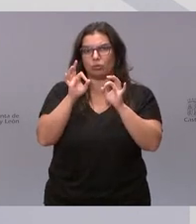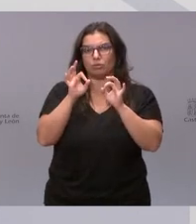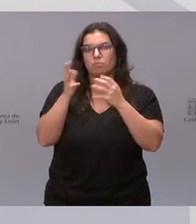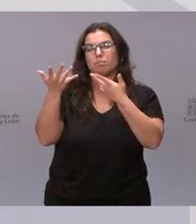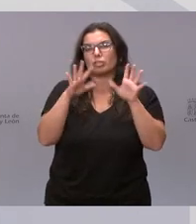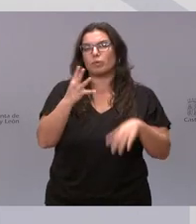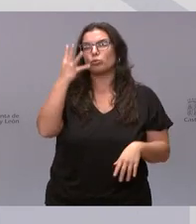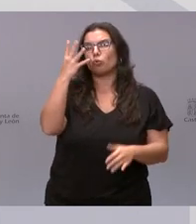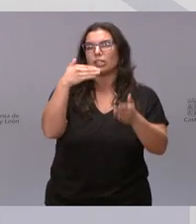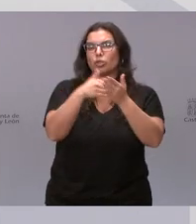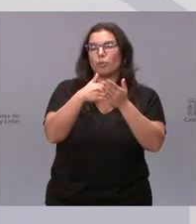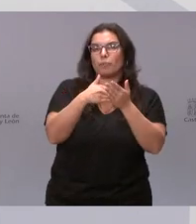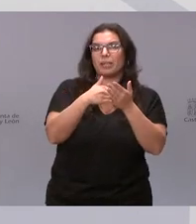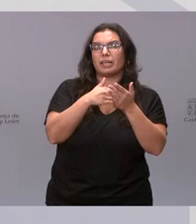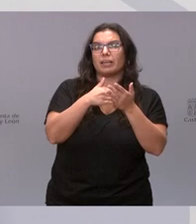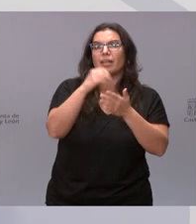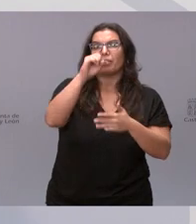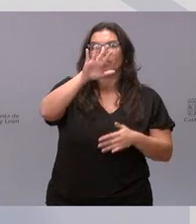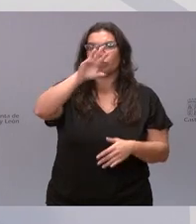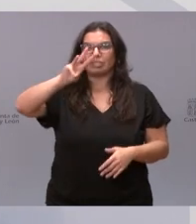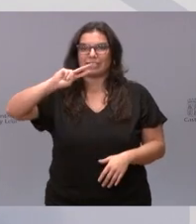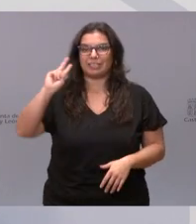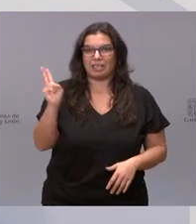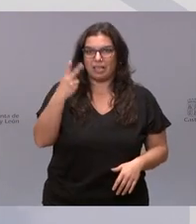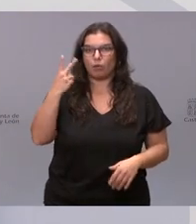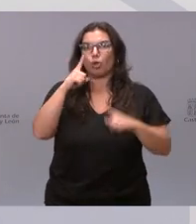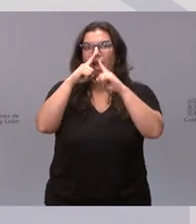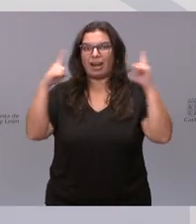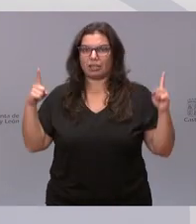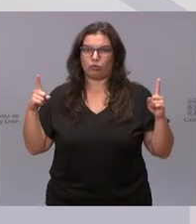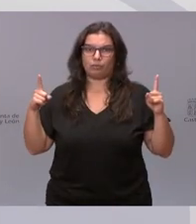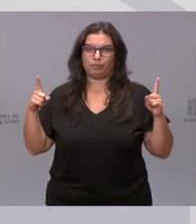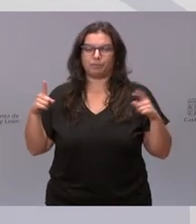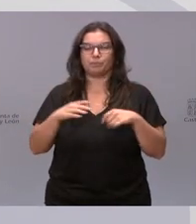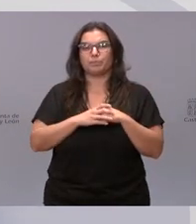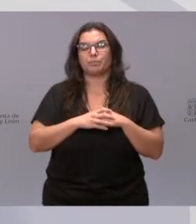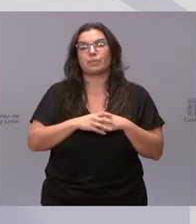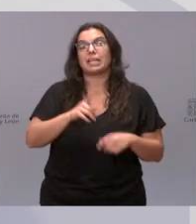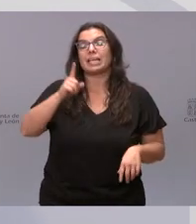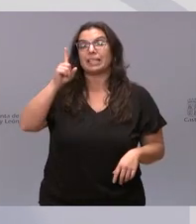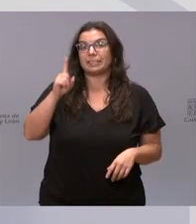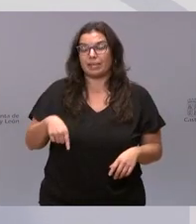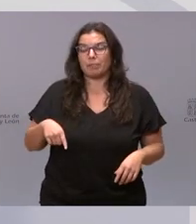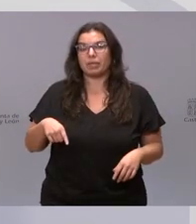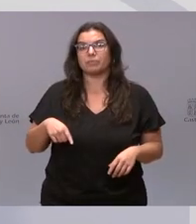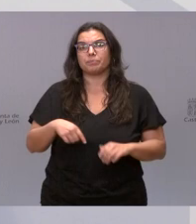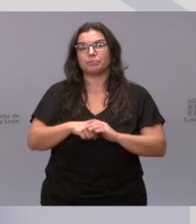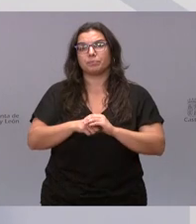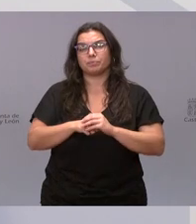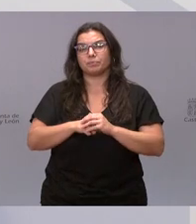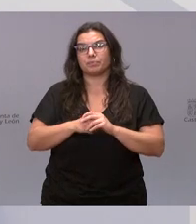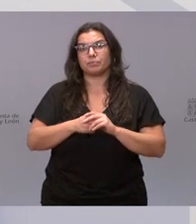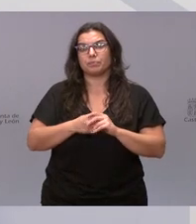4.053 euros por año. Vamos a duplicar, por tanto, las